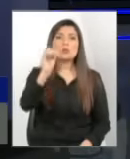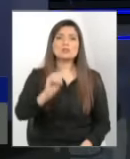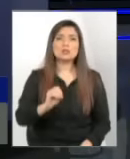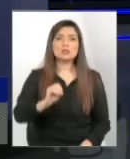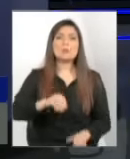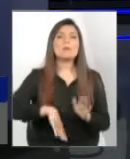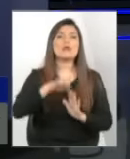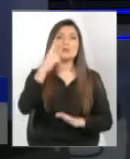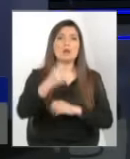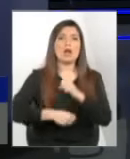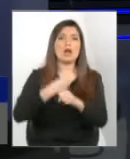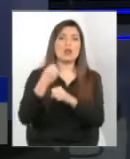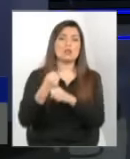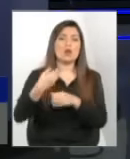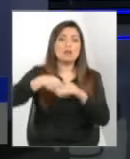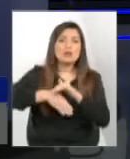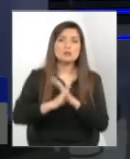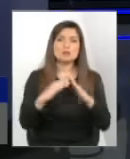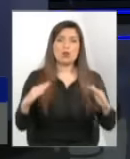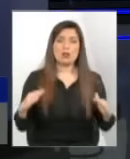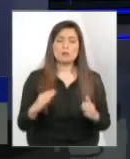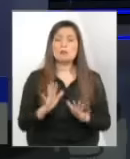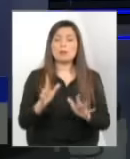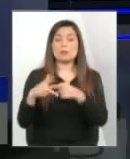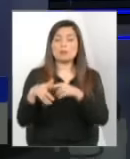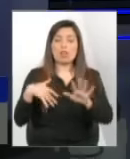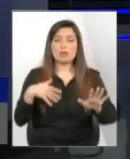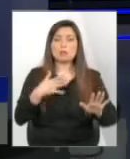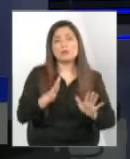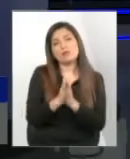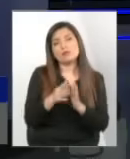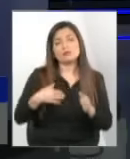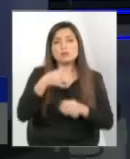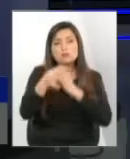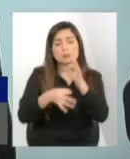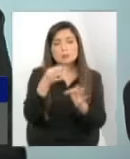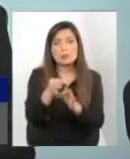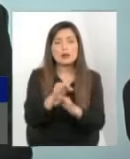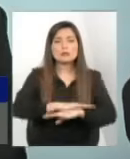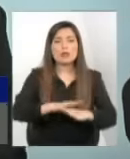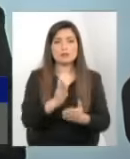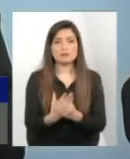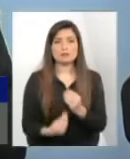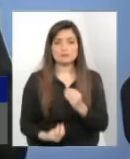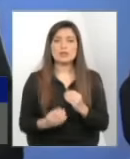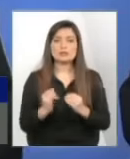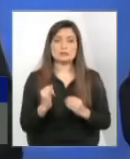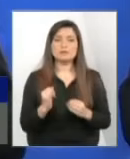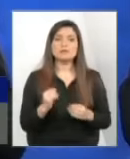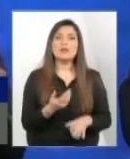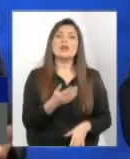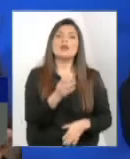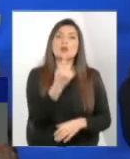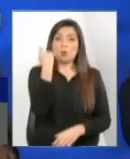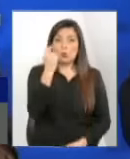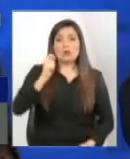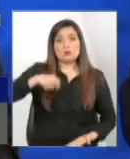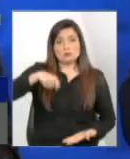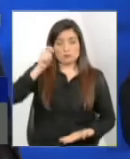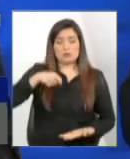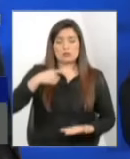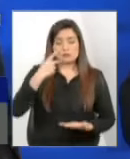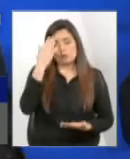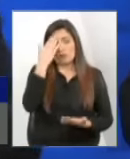lleva más de un año. Bueno, déjame una cosa. Terminalo, terminalo. Por la idea. Entonces, un magistrado que se ve ante esta